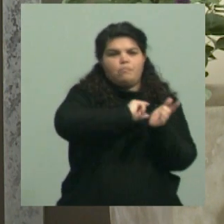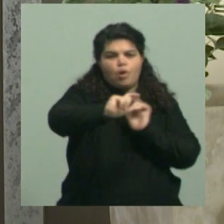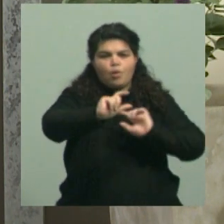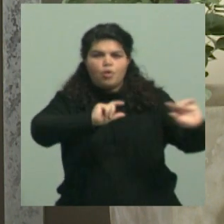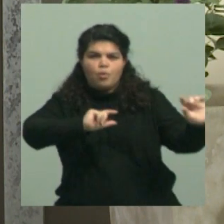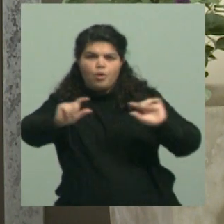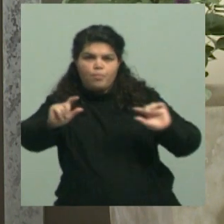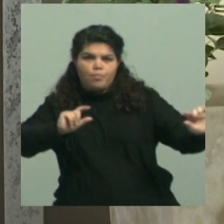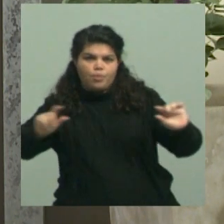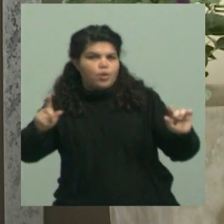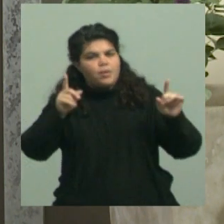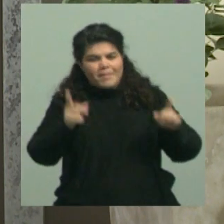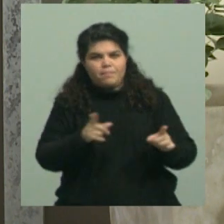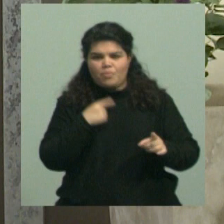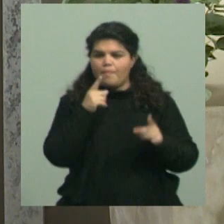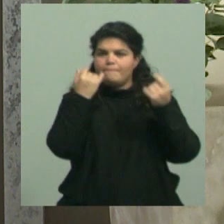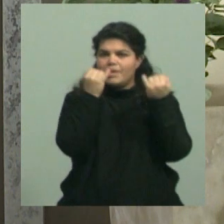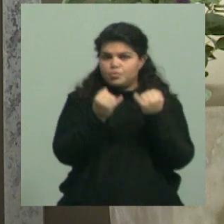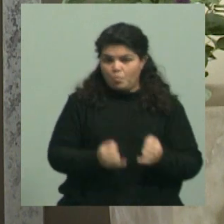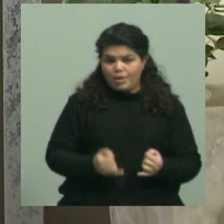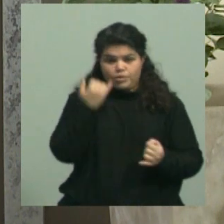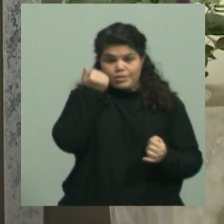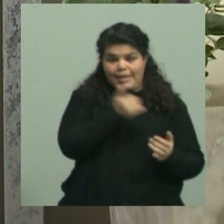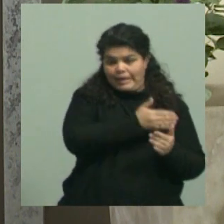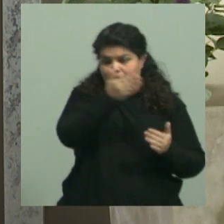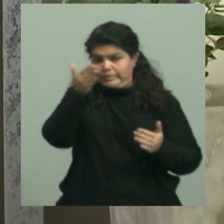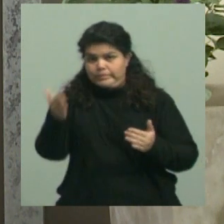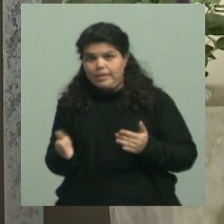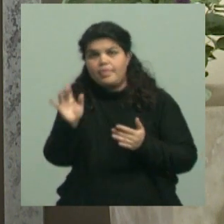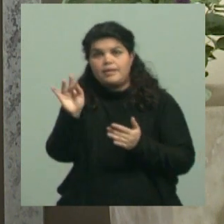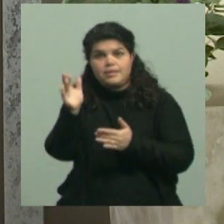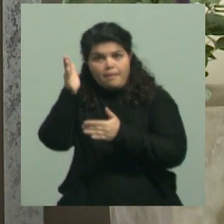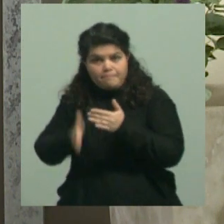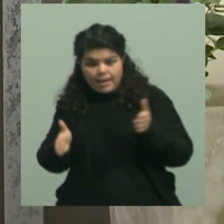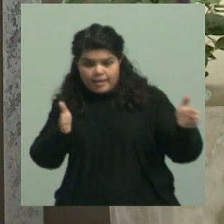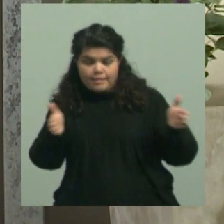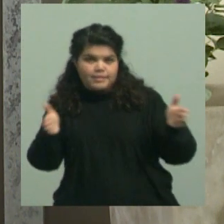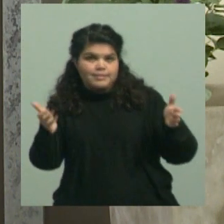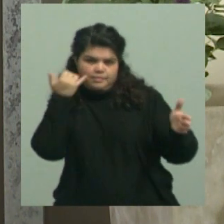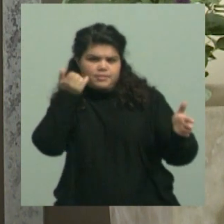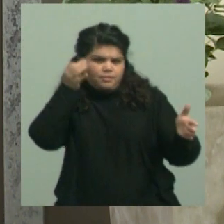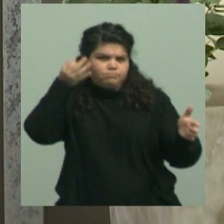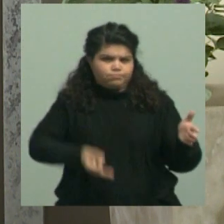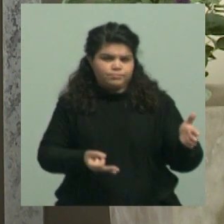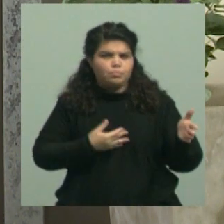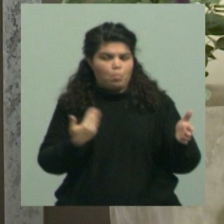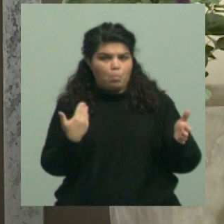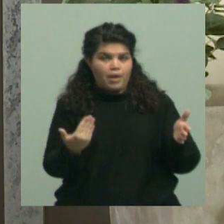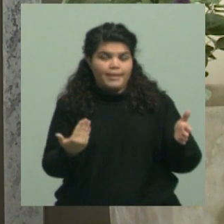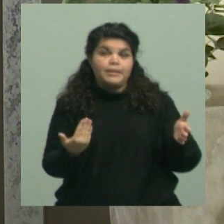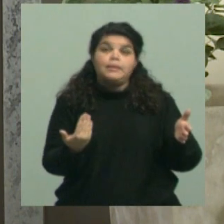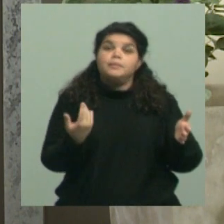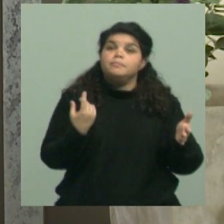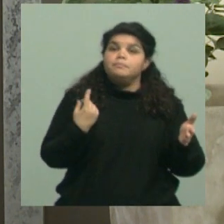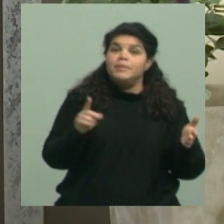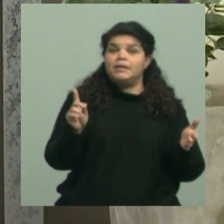con el presupuesto que tenemos a fin de año, y esto, digamos, vamos a llegar en la medida en que no haya,